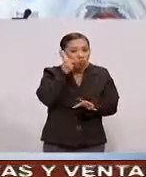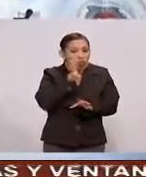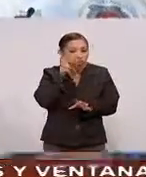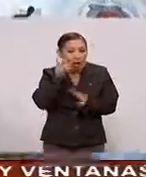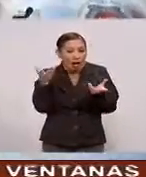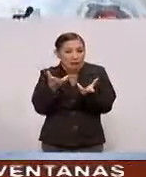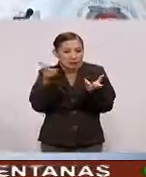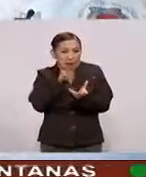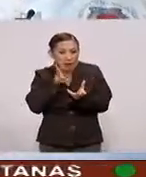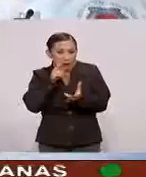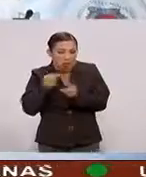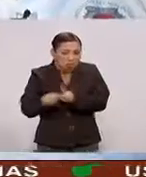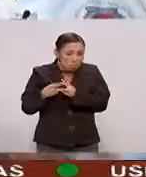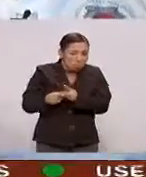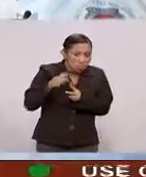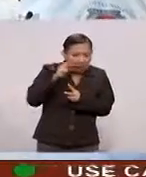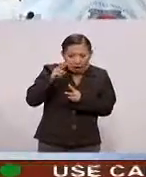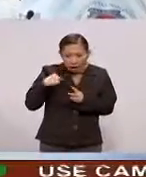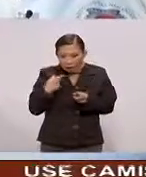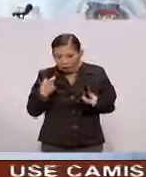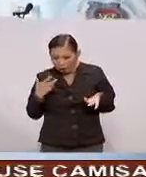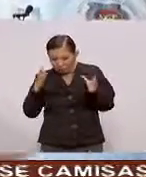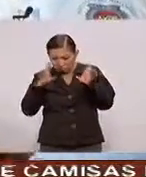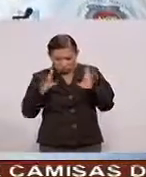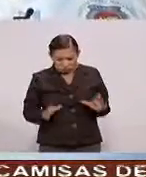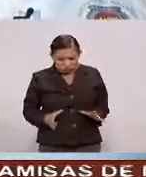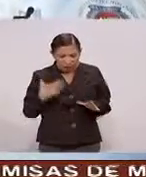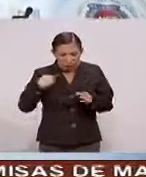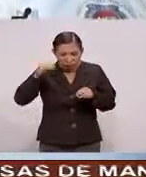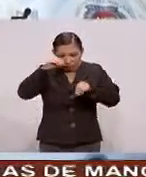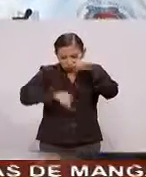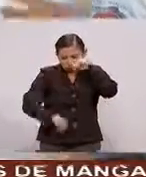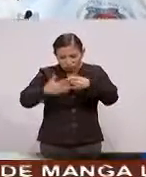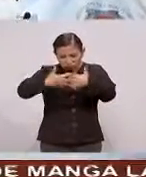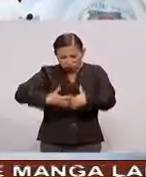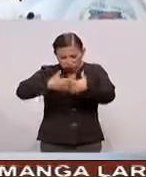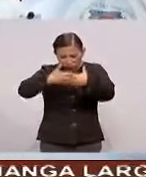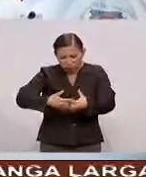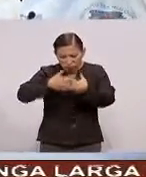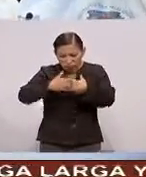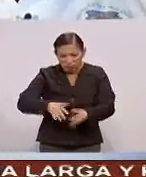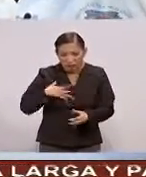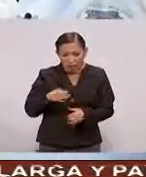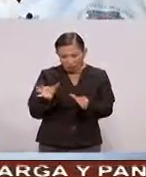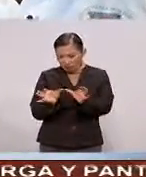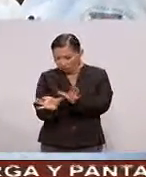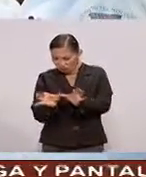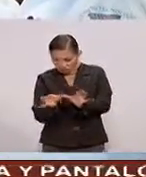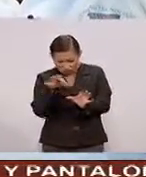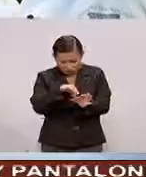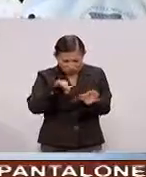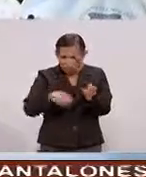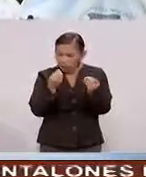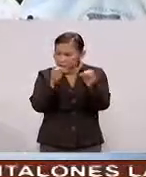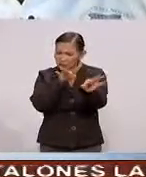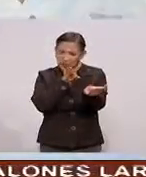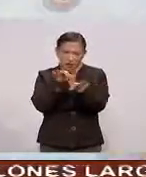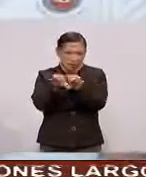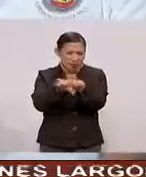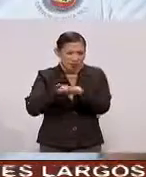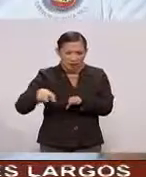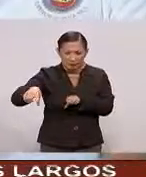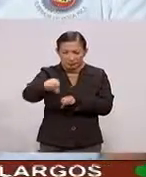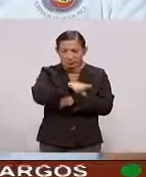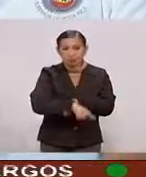Hacen Calculan Centros de masa Programación Diseñan sus tarjetas Electrónicas Lleva mucho trabajo De equipo